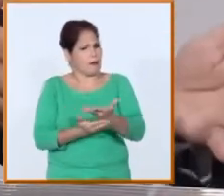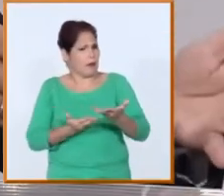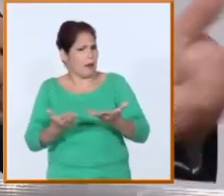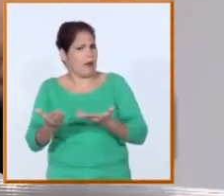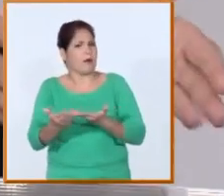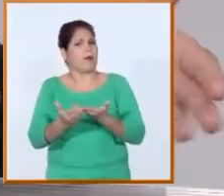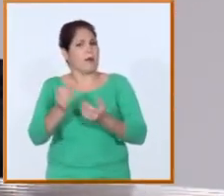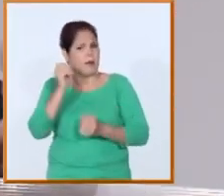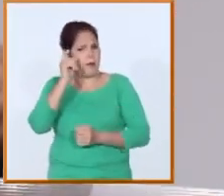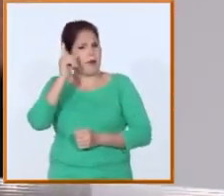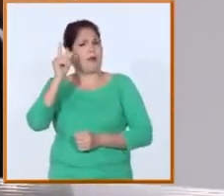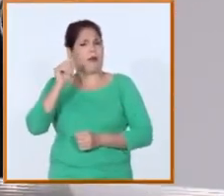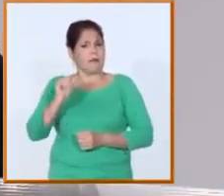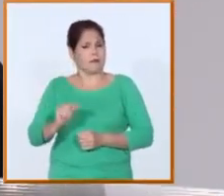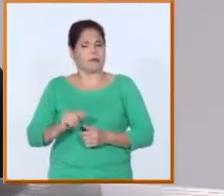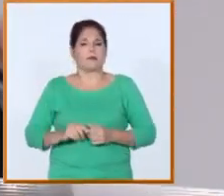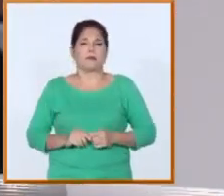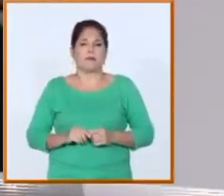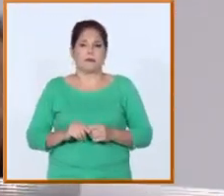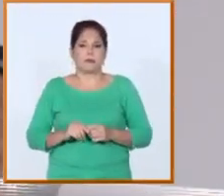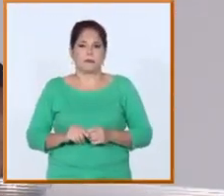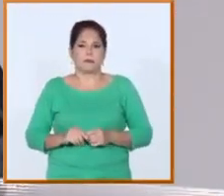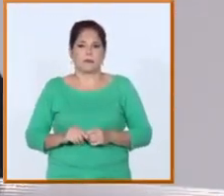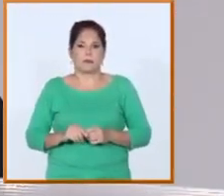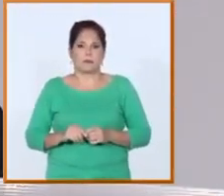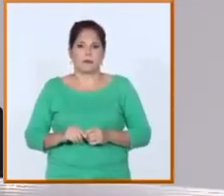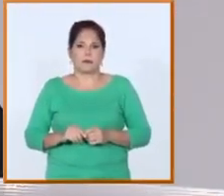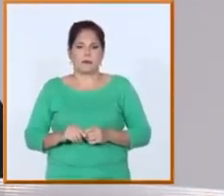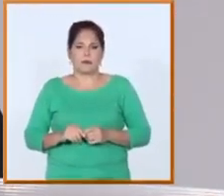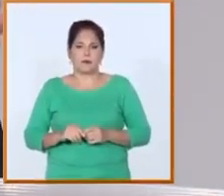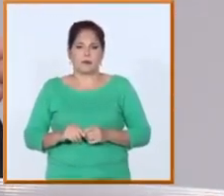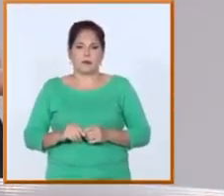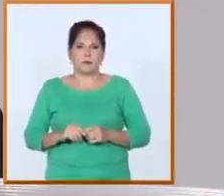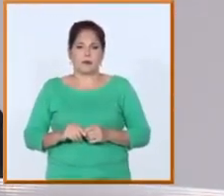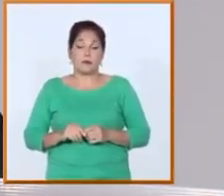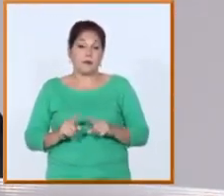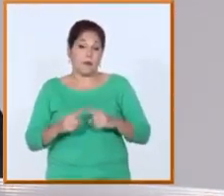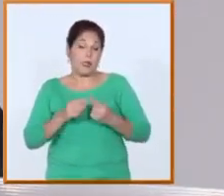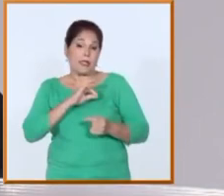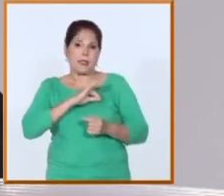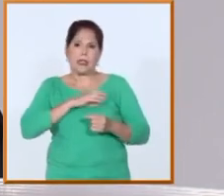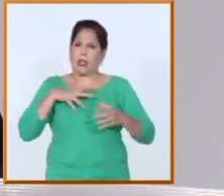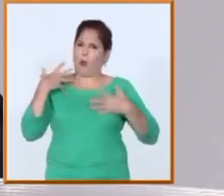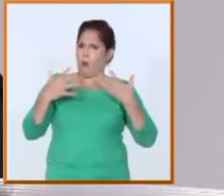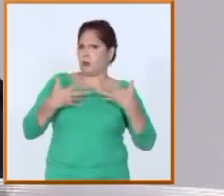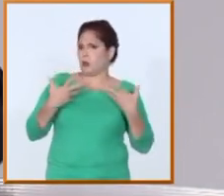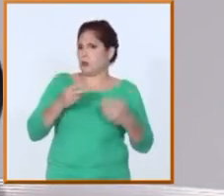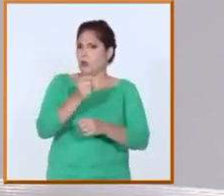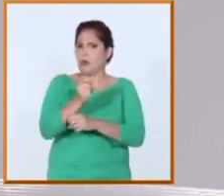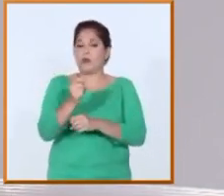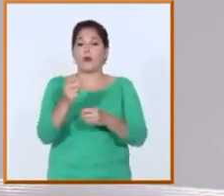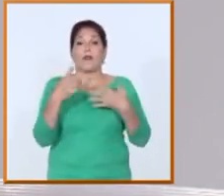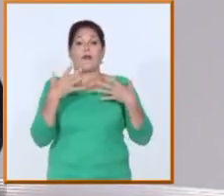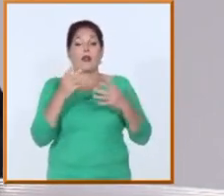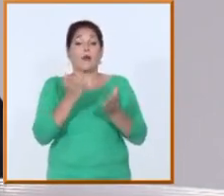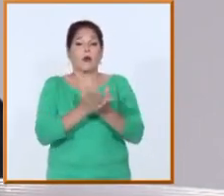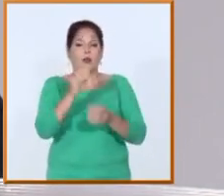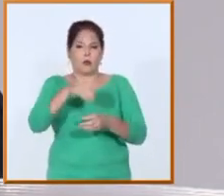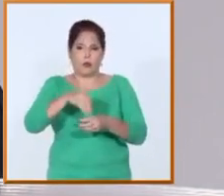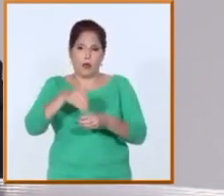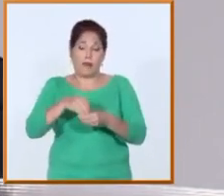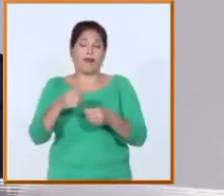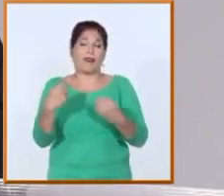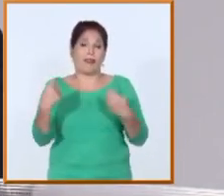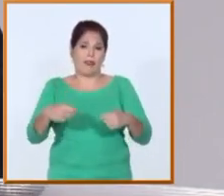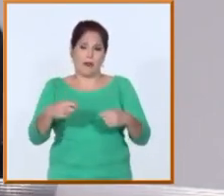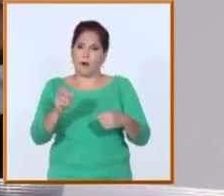las personas nuestros profesionales se sigan superando pero también se incentiva cada vez más los cursos de verano para los estudiantes de